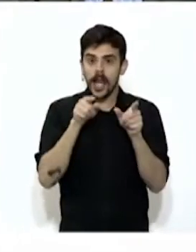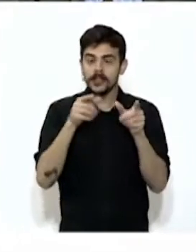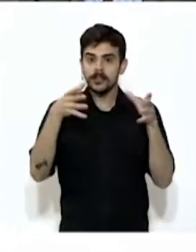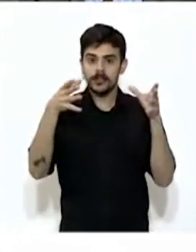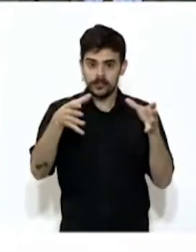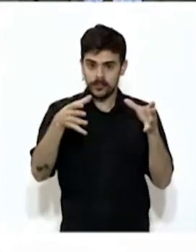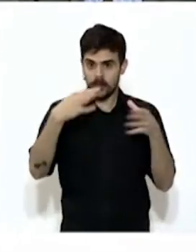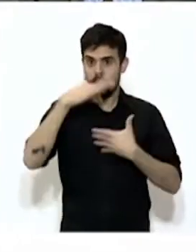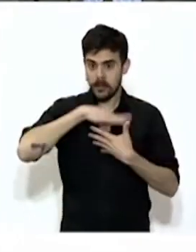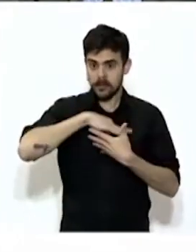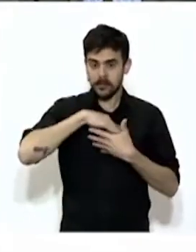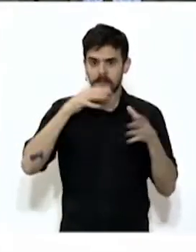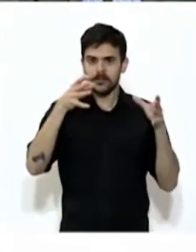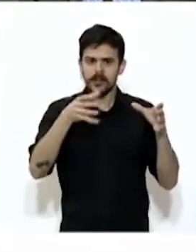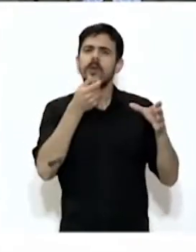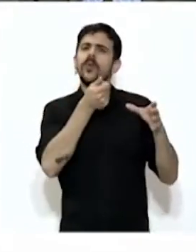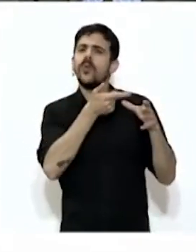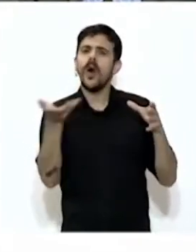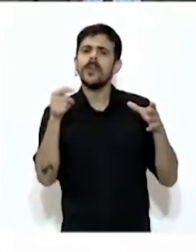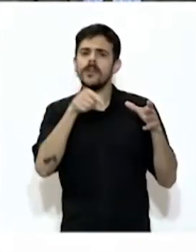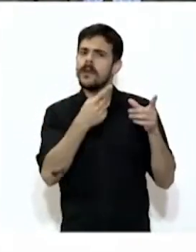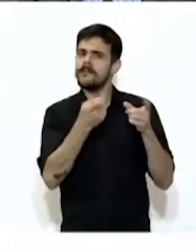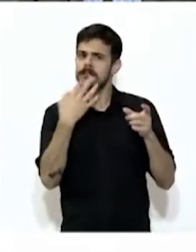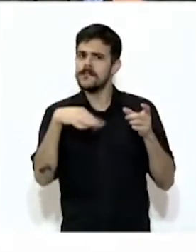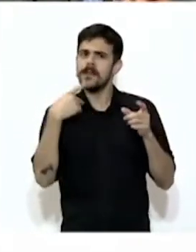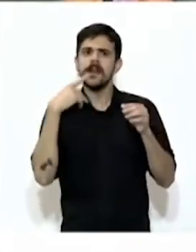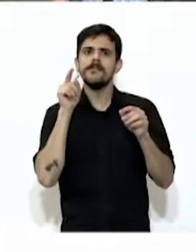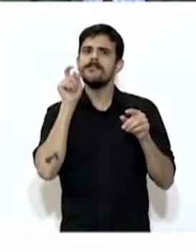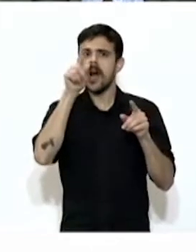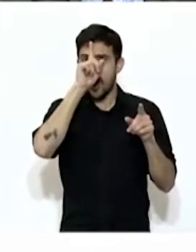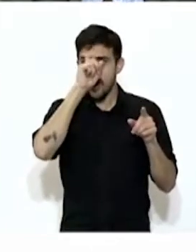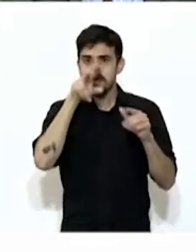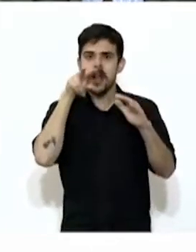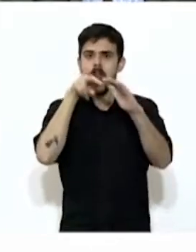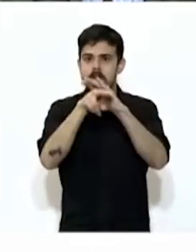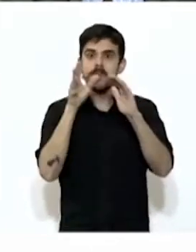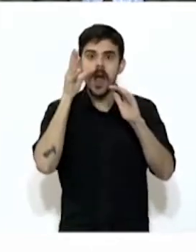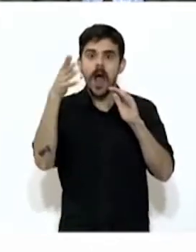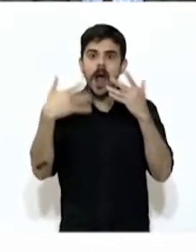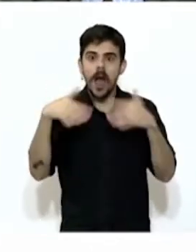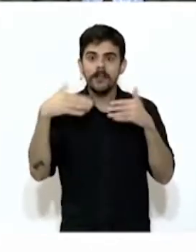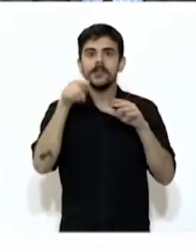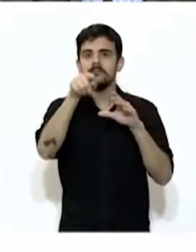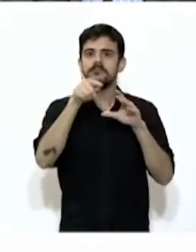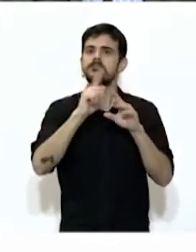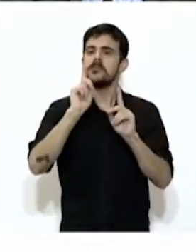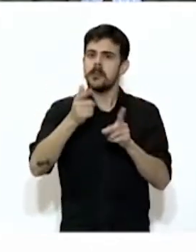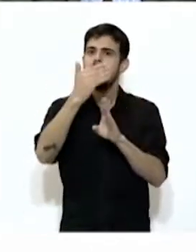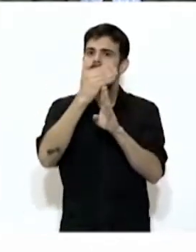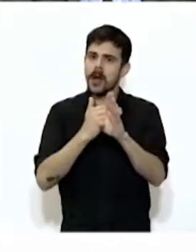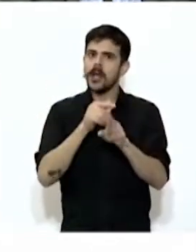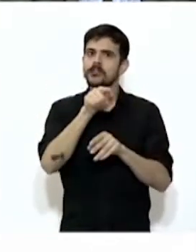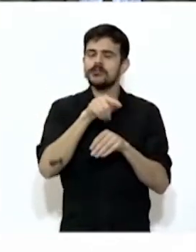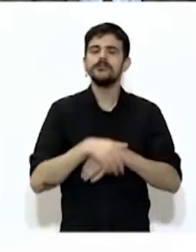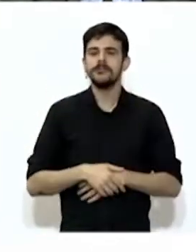en lo que es el ingreso de pacientes a terapia promedio, desde el día de mayo los últimos días de